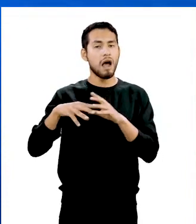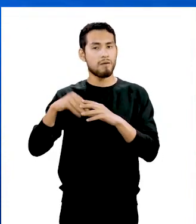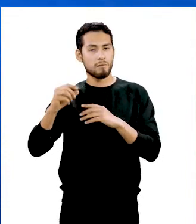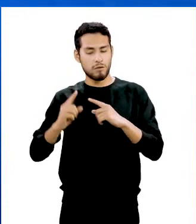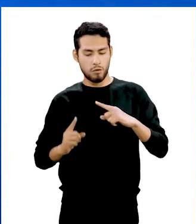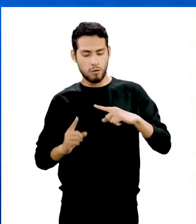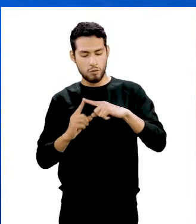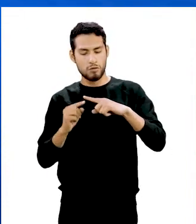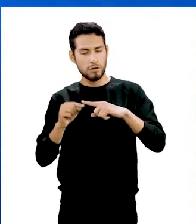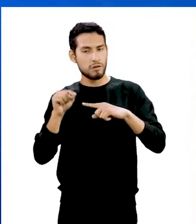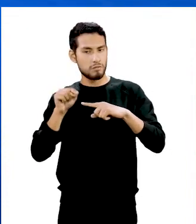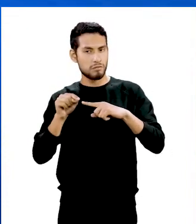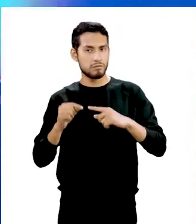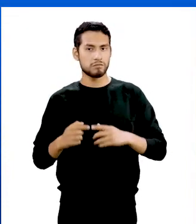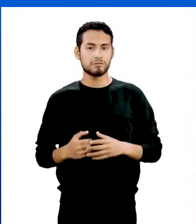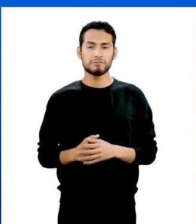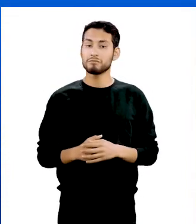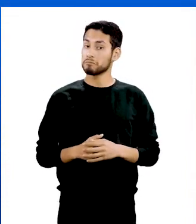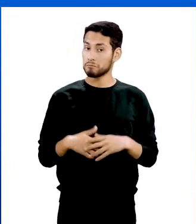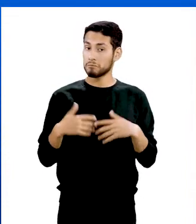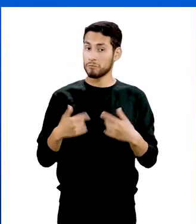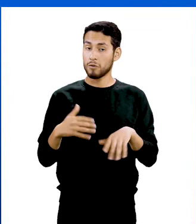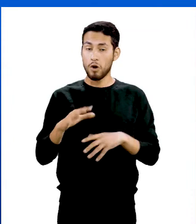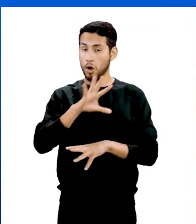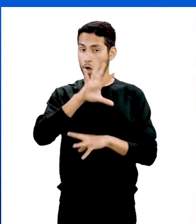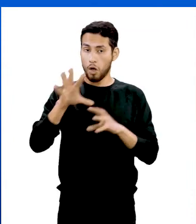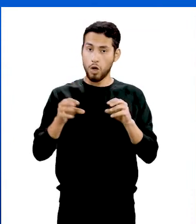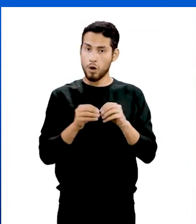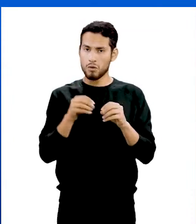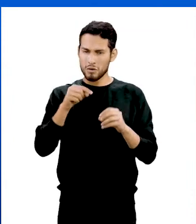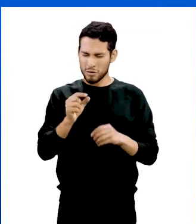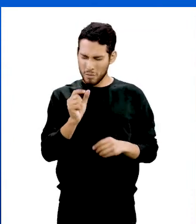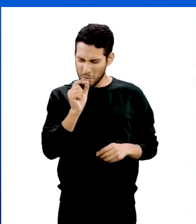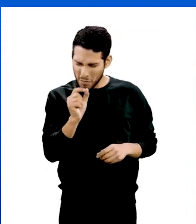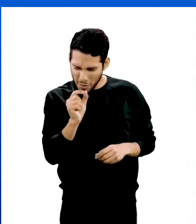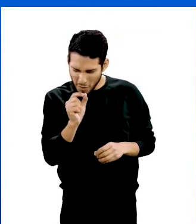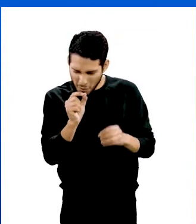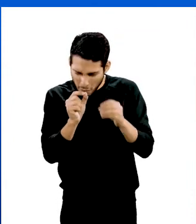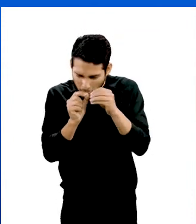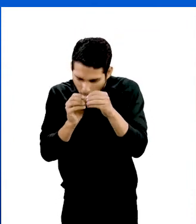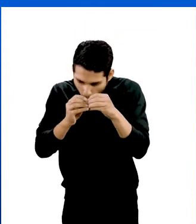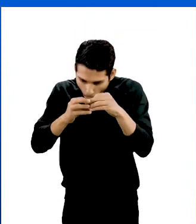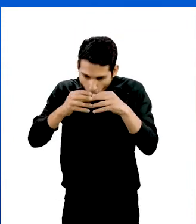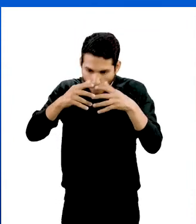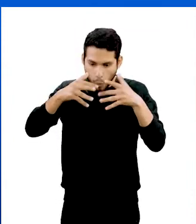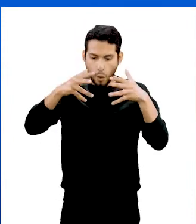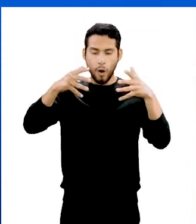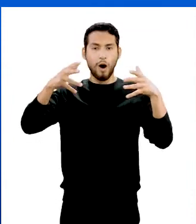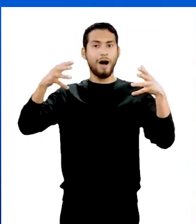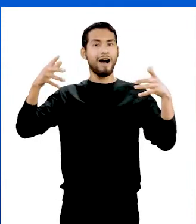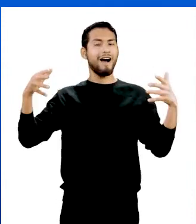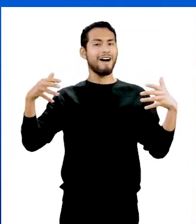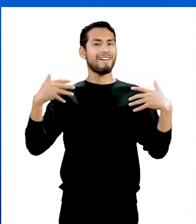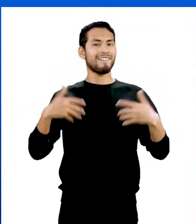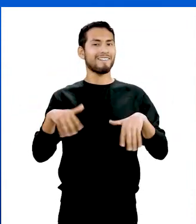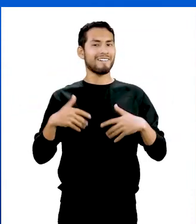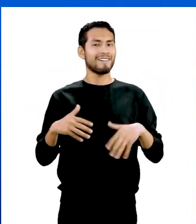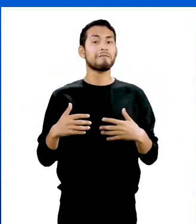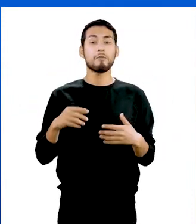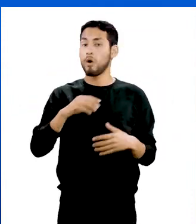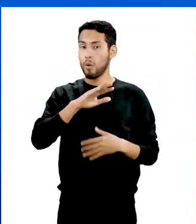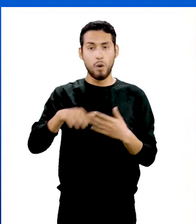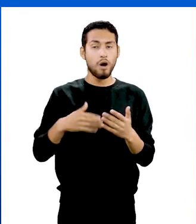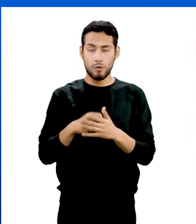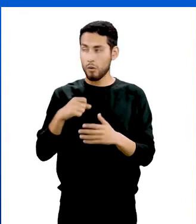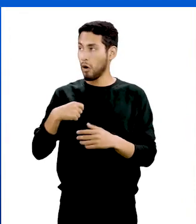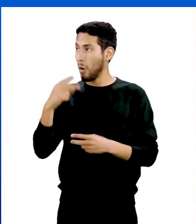punto exterior a ella. Es increíble como todo se origina desde algo tan pequeño y se van formando cosas más grandes. Y